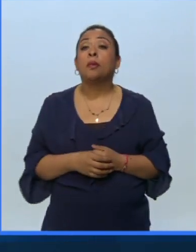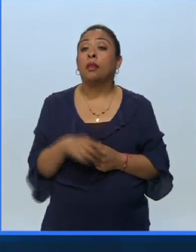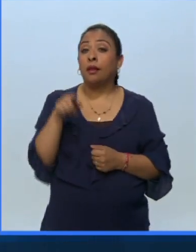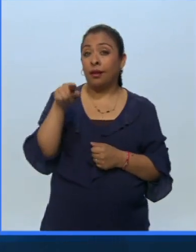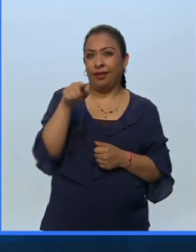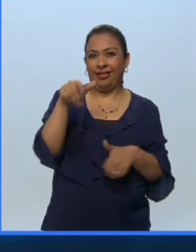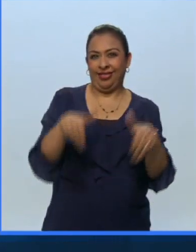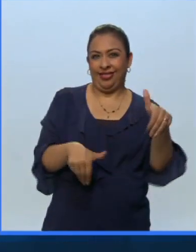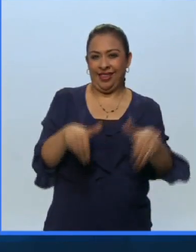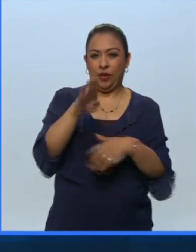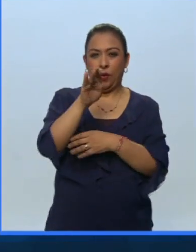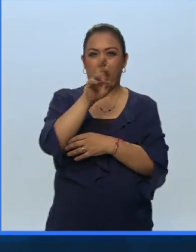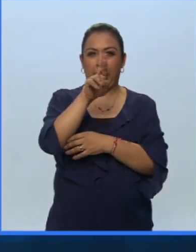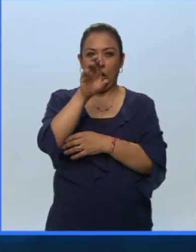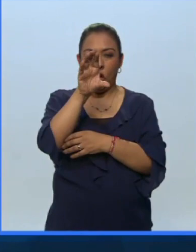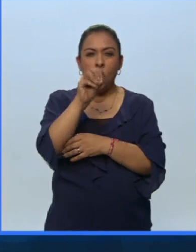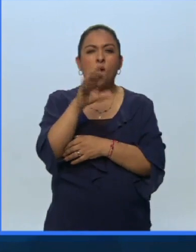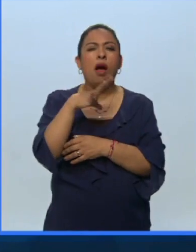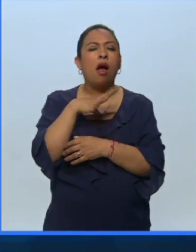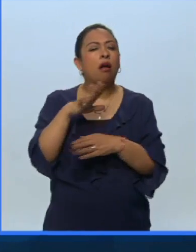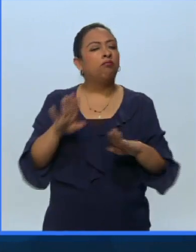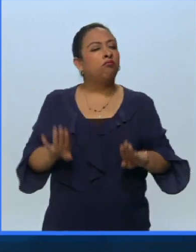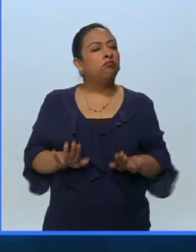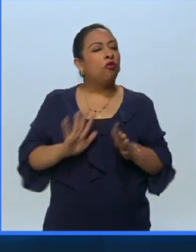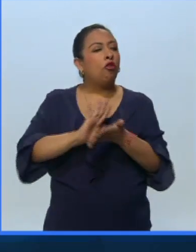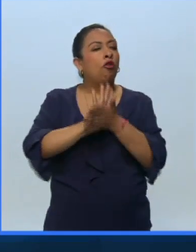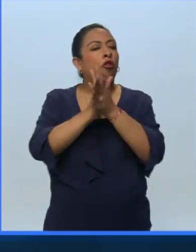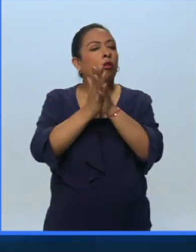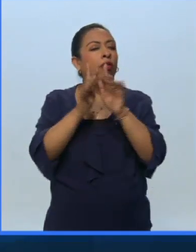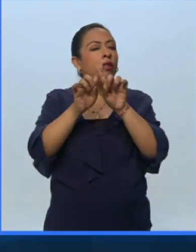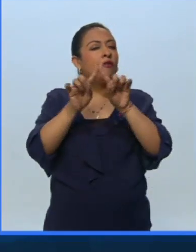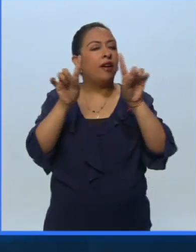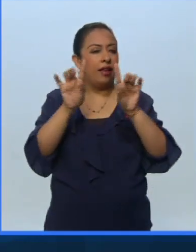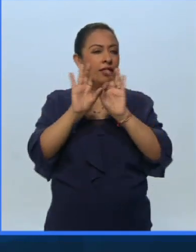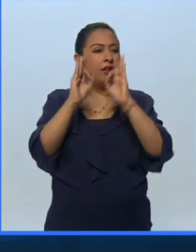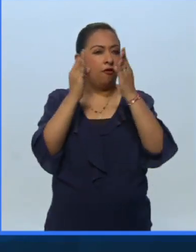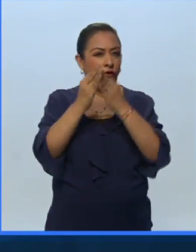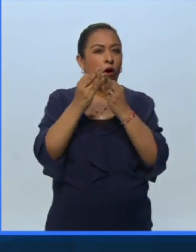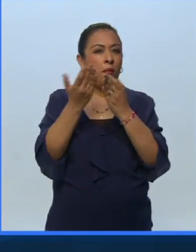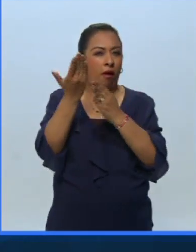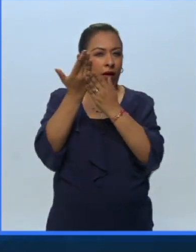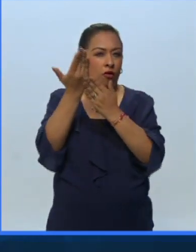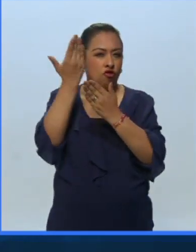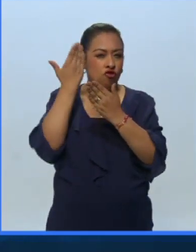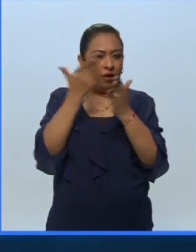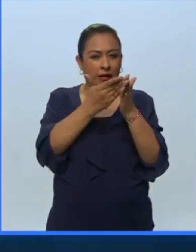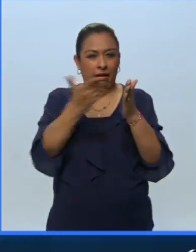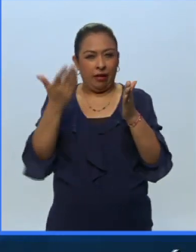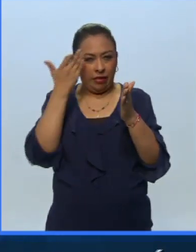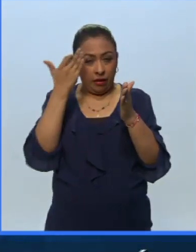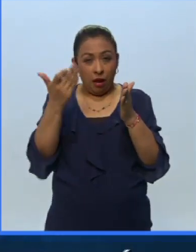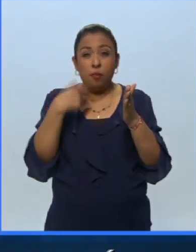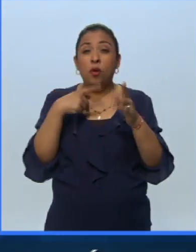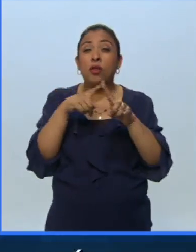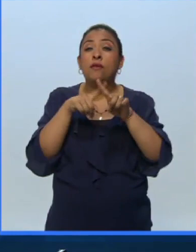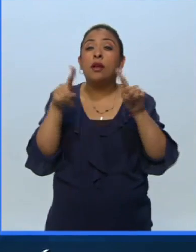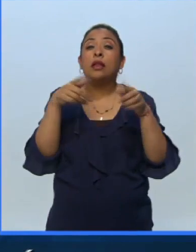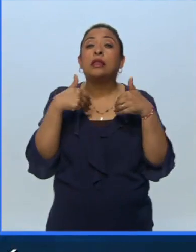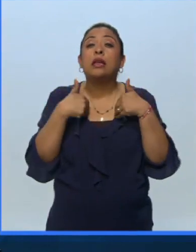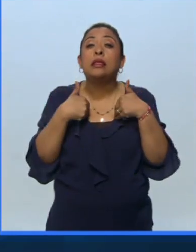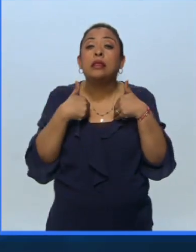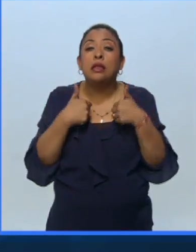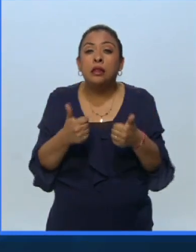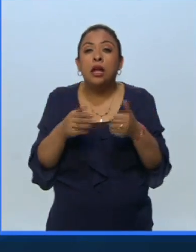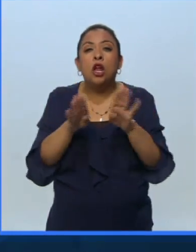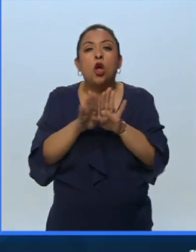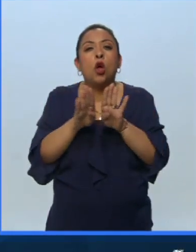baroque una manera muy diferente de jugar de la manera